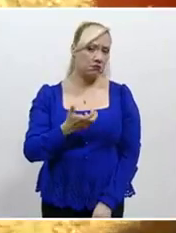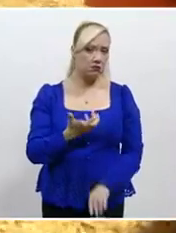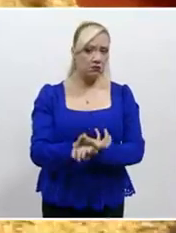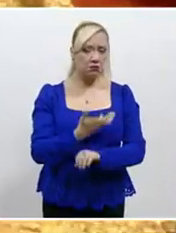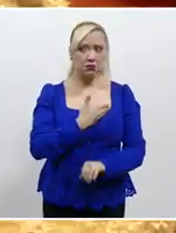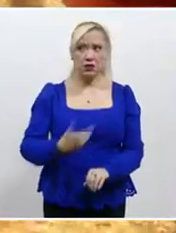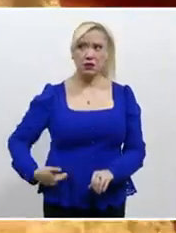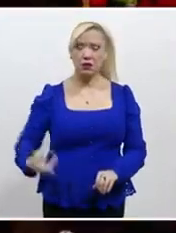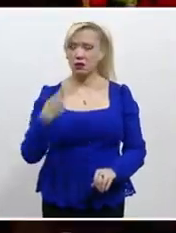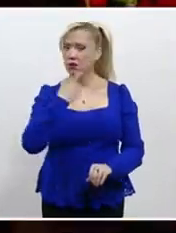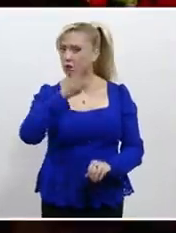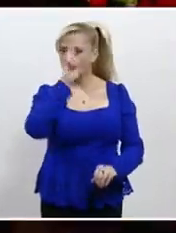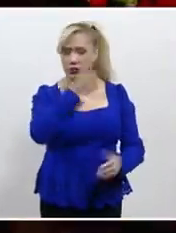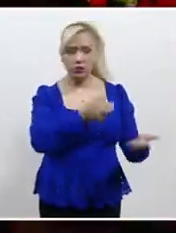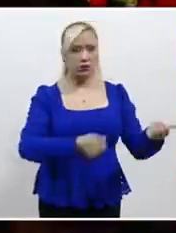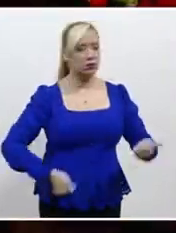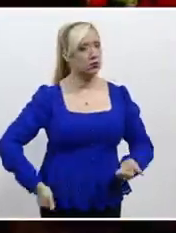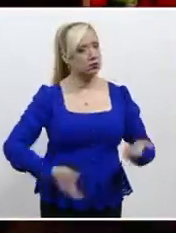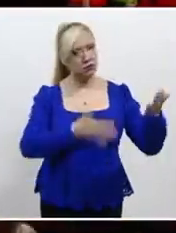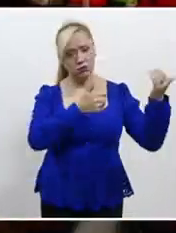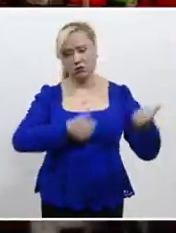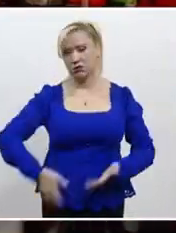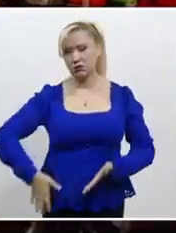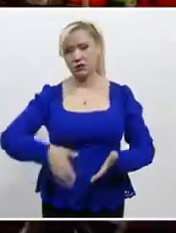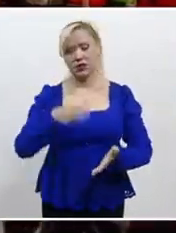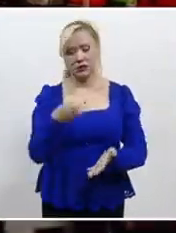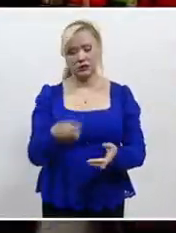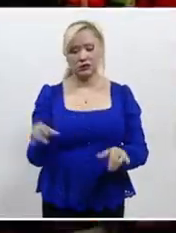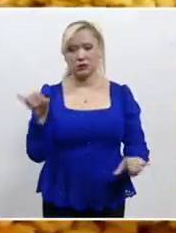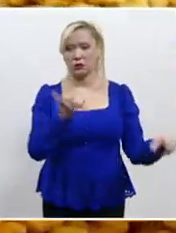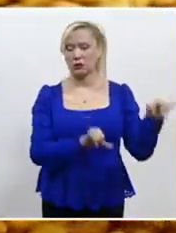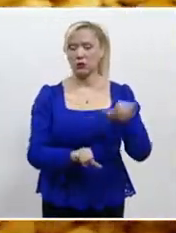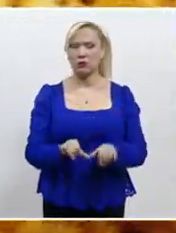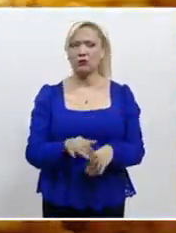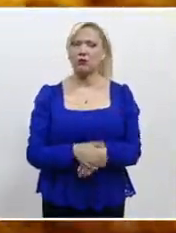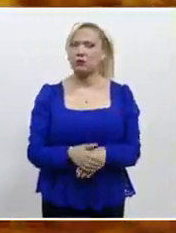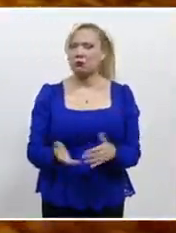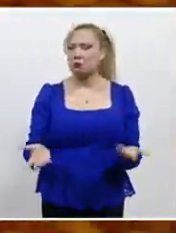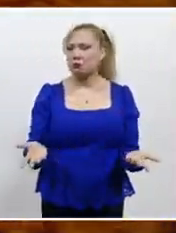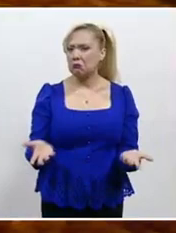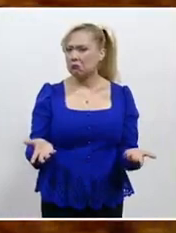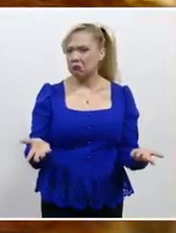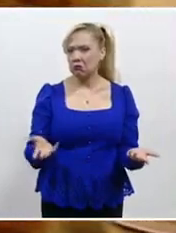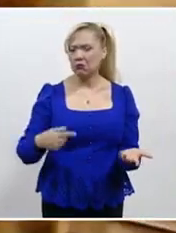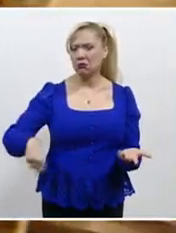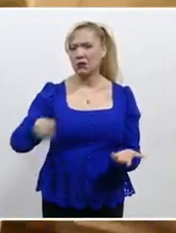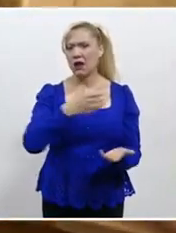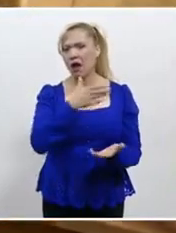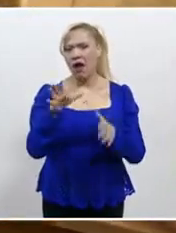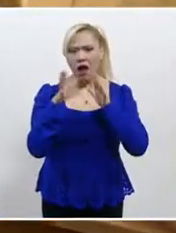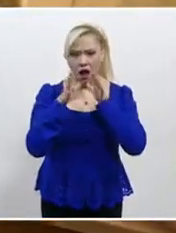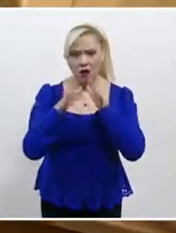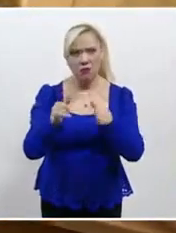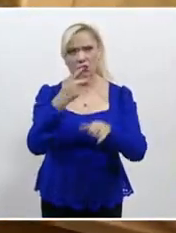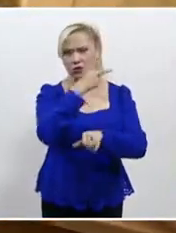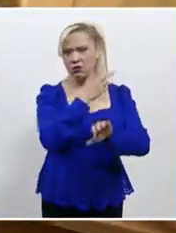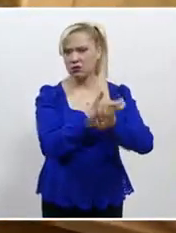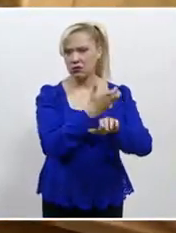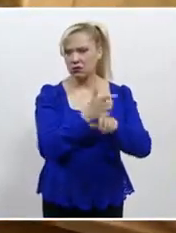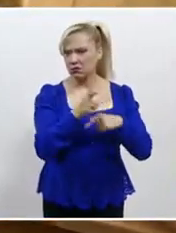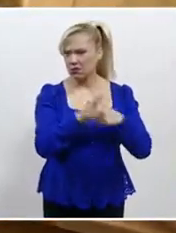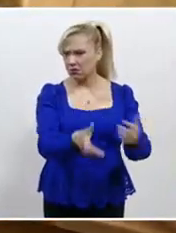importación y uso del maíz transgénico y glifosato no afecta de ninguna manera a las personas agricultoras en Estados Unidos,